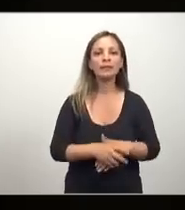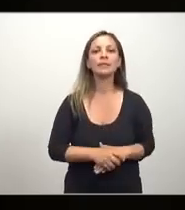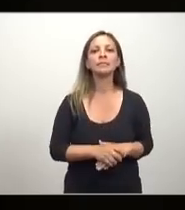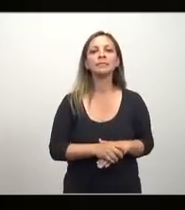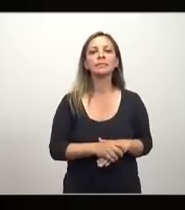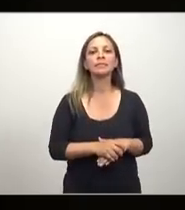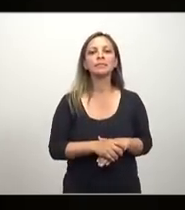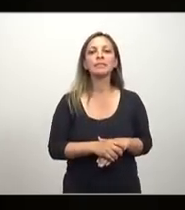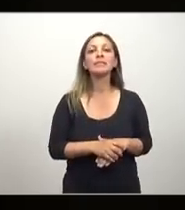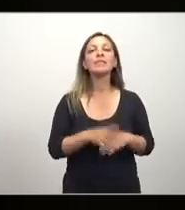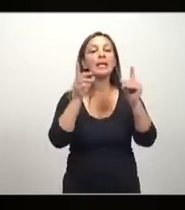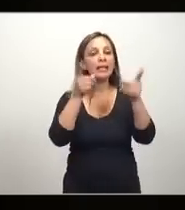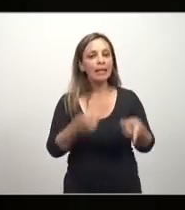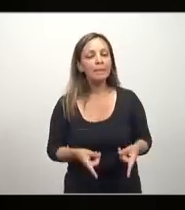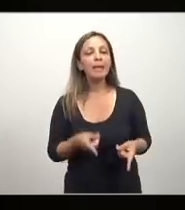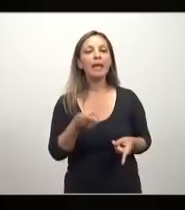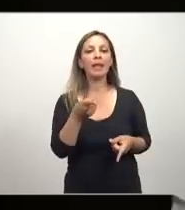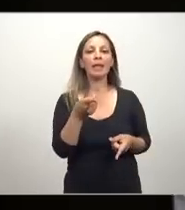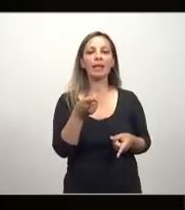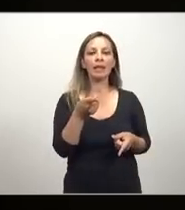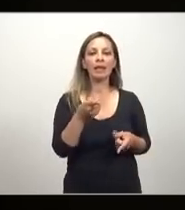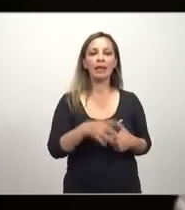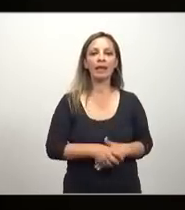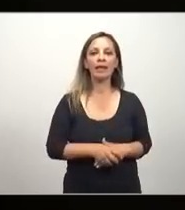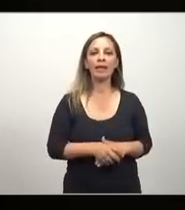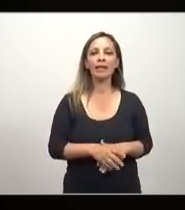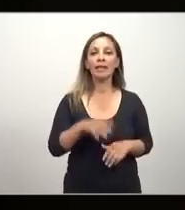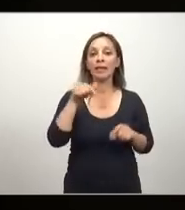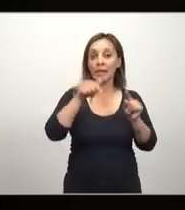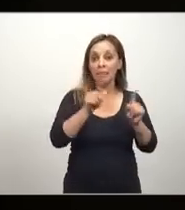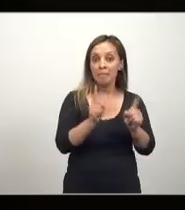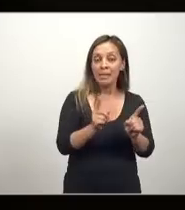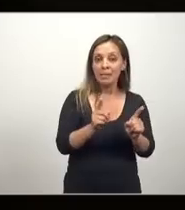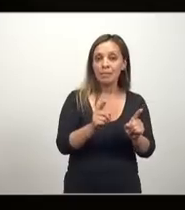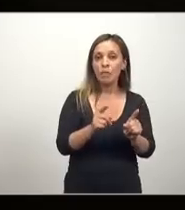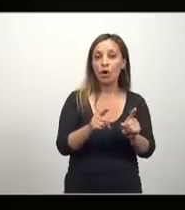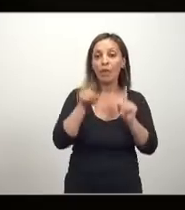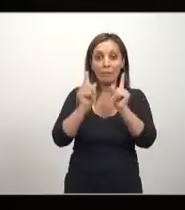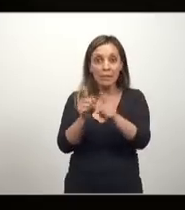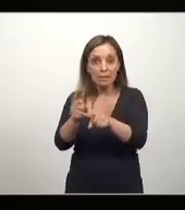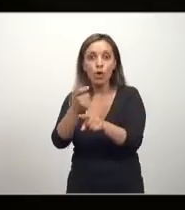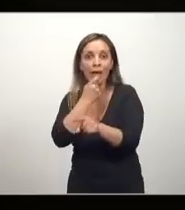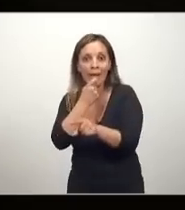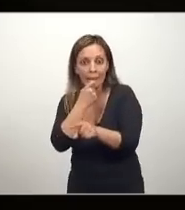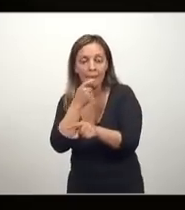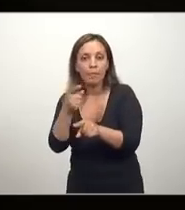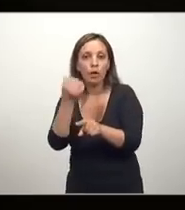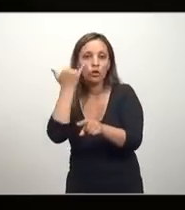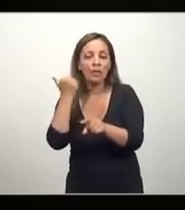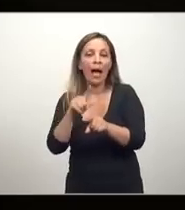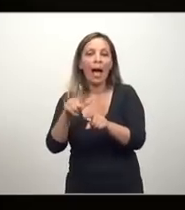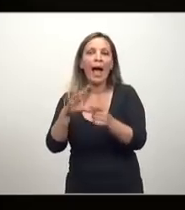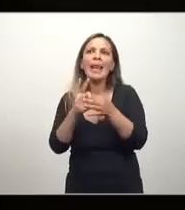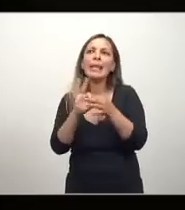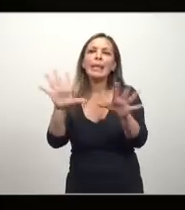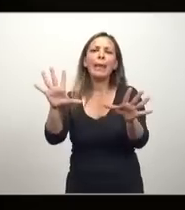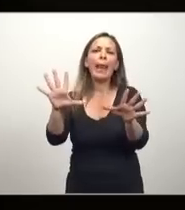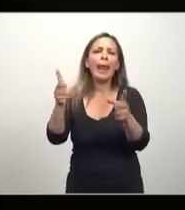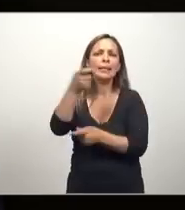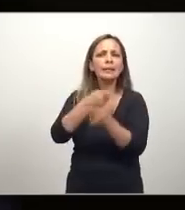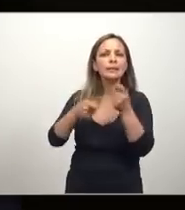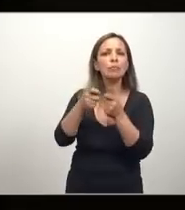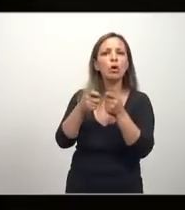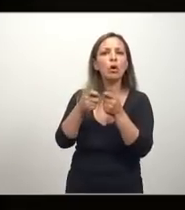otra cosa. Y de aquí, de este ejemplo, ya el liberalismo lo utilizó